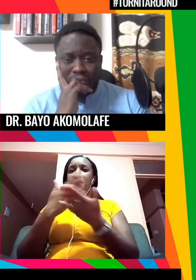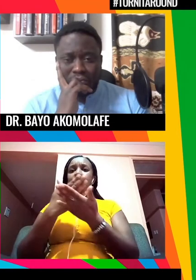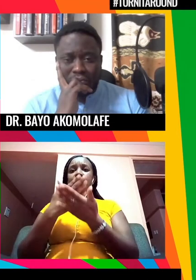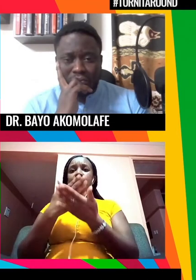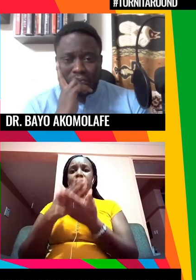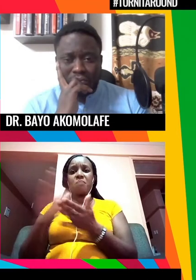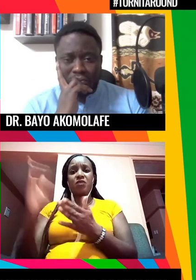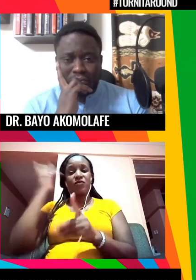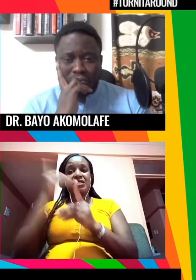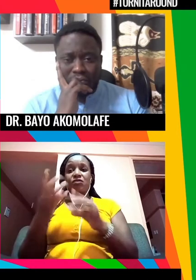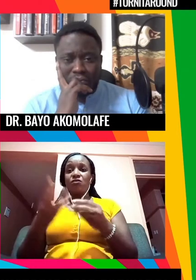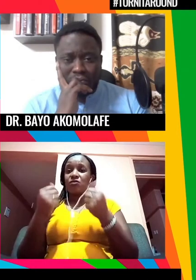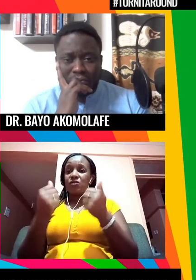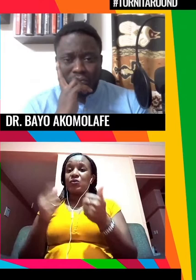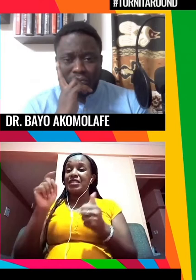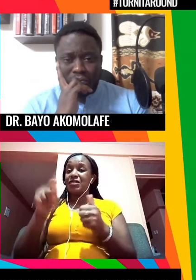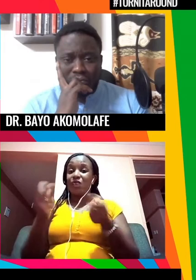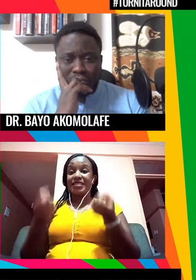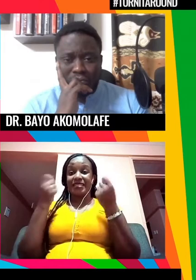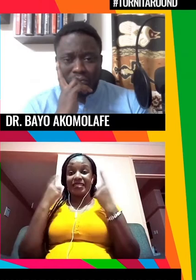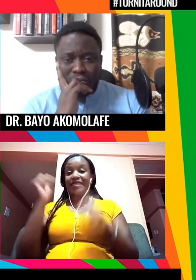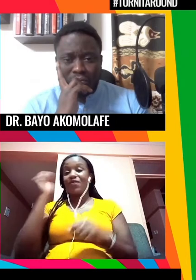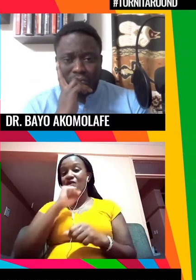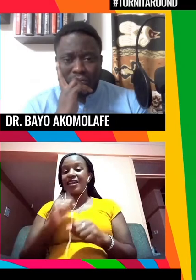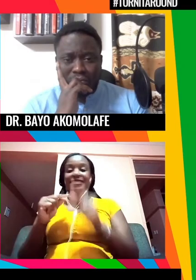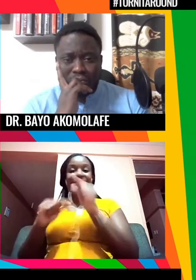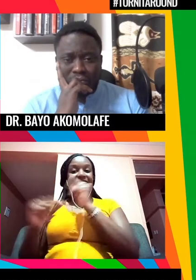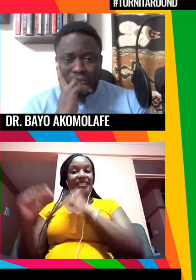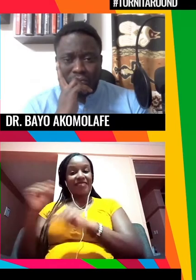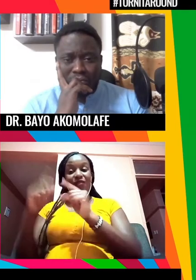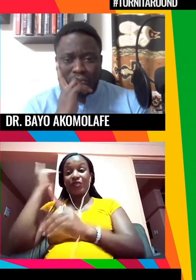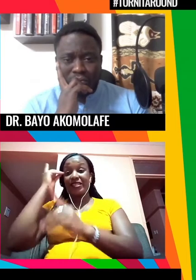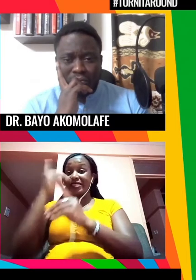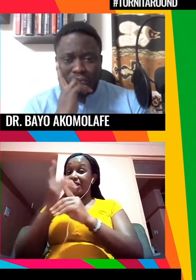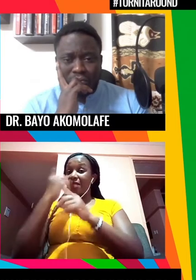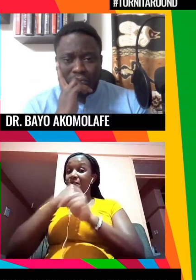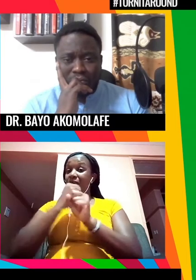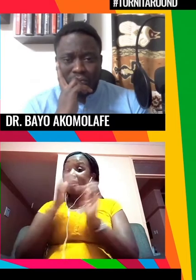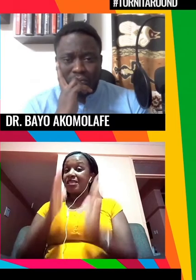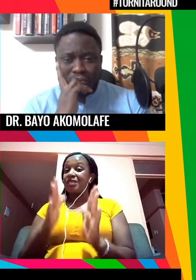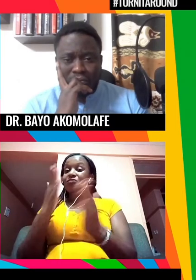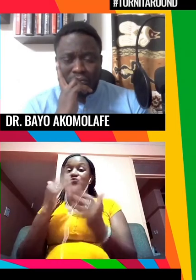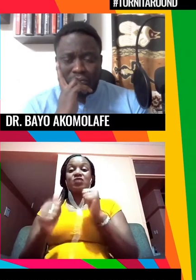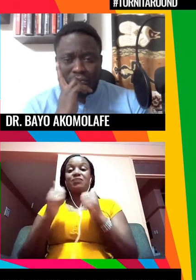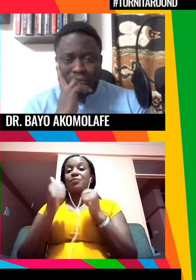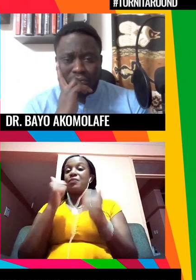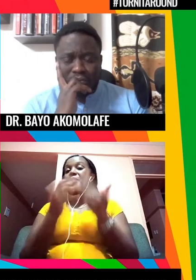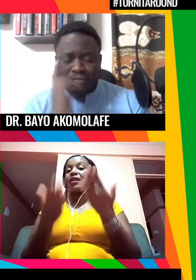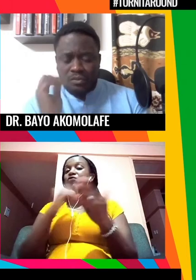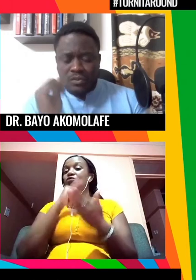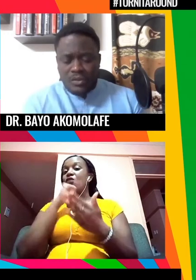es entender que los mayores o los responsables políticos